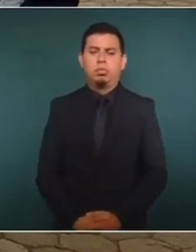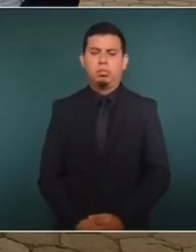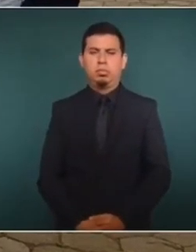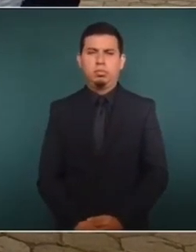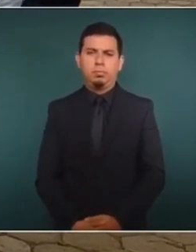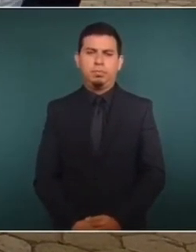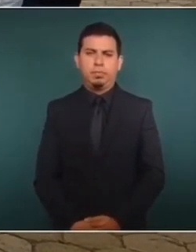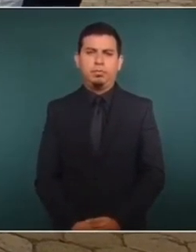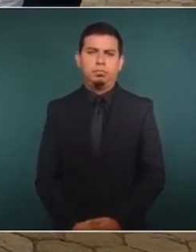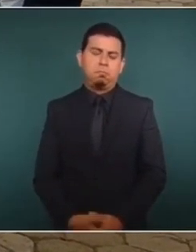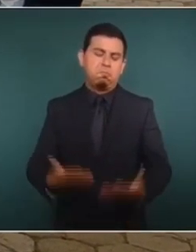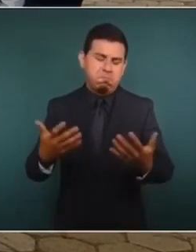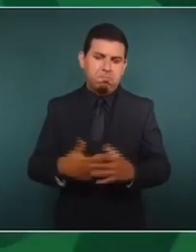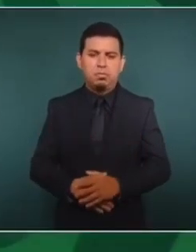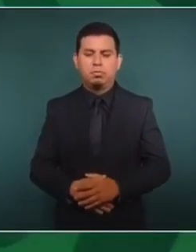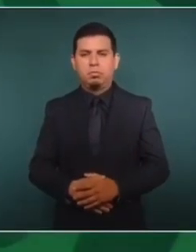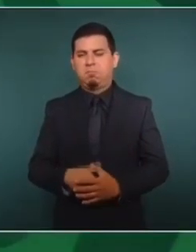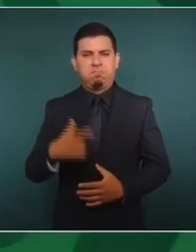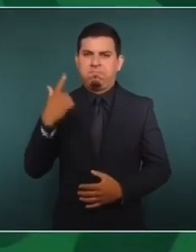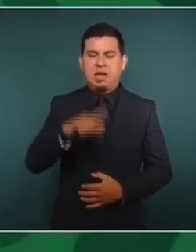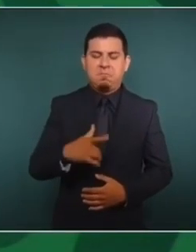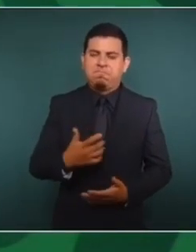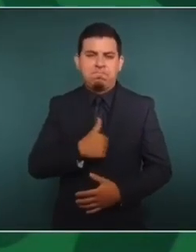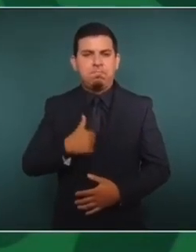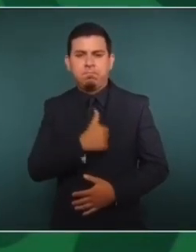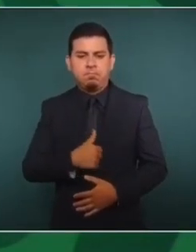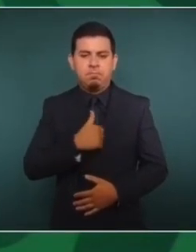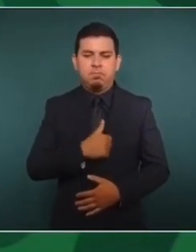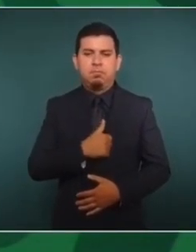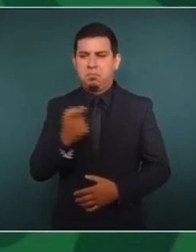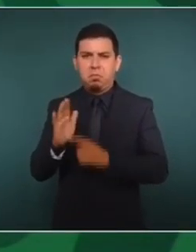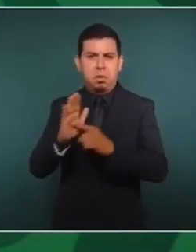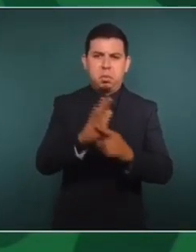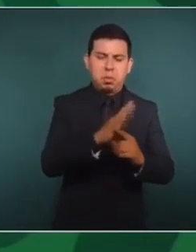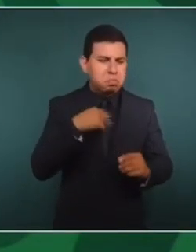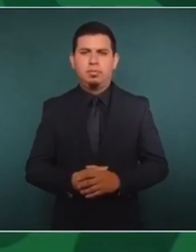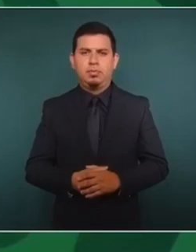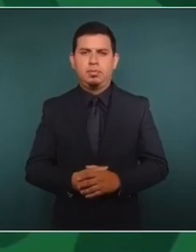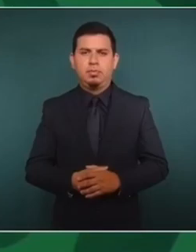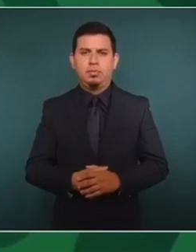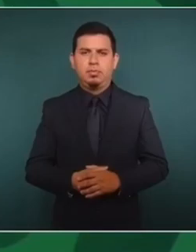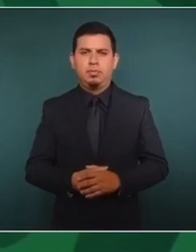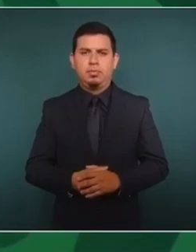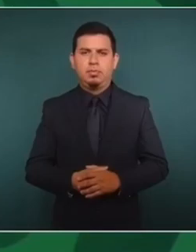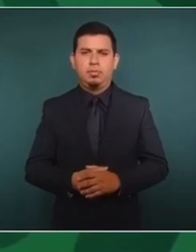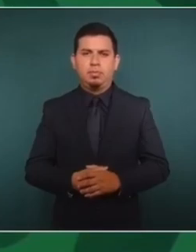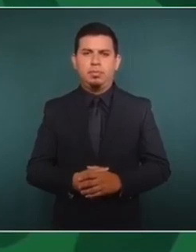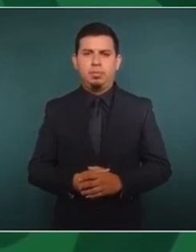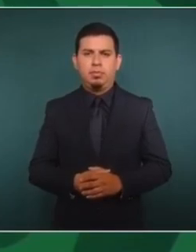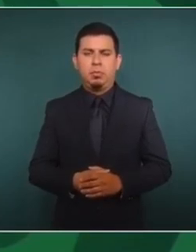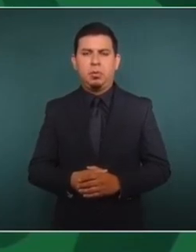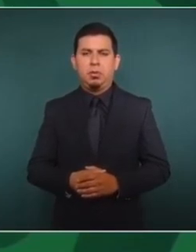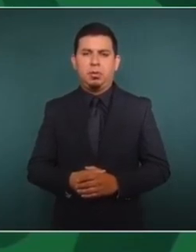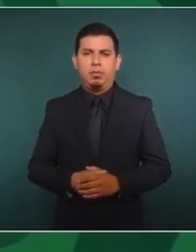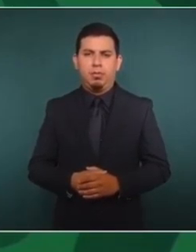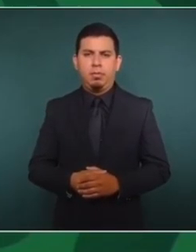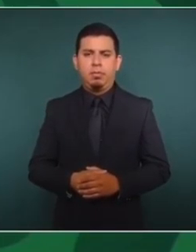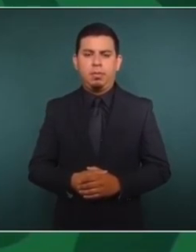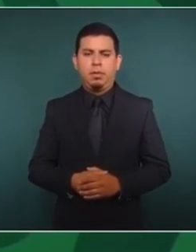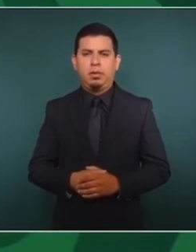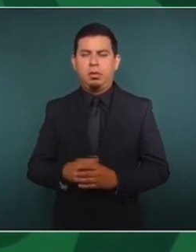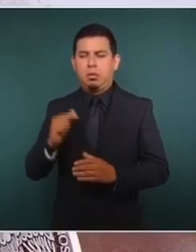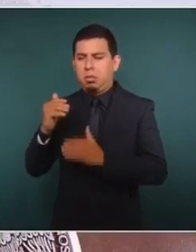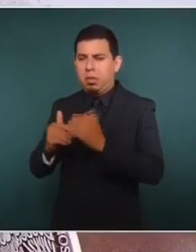Es muy lamentable lo que se está dando a conocer a partir de la detención y